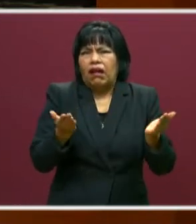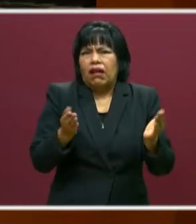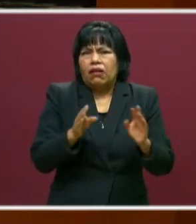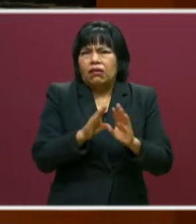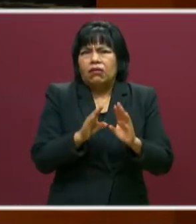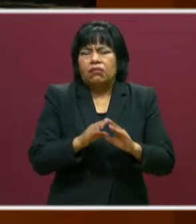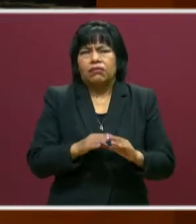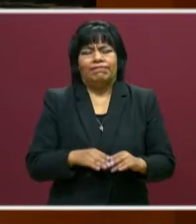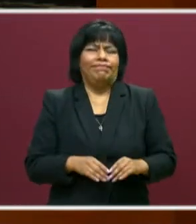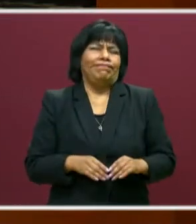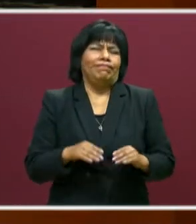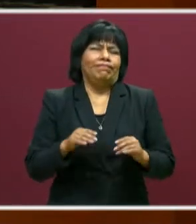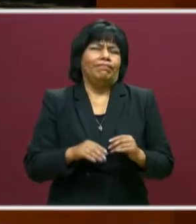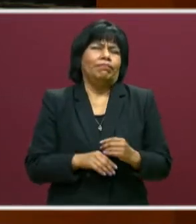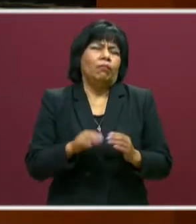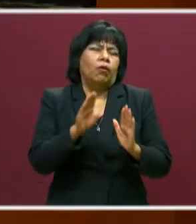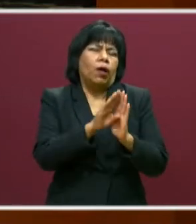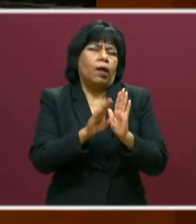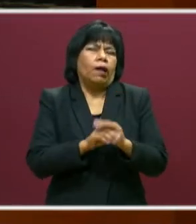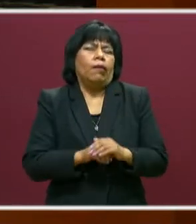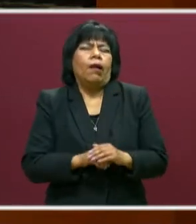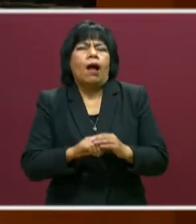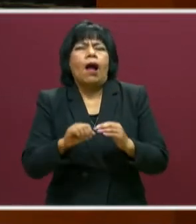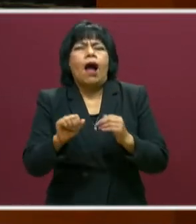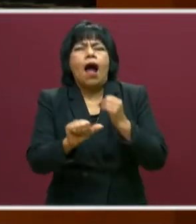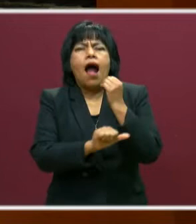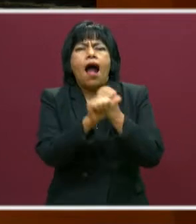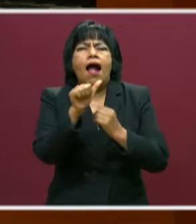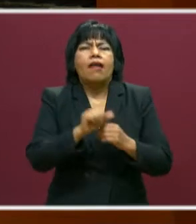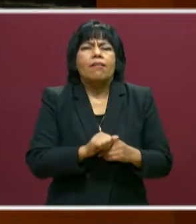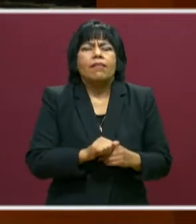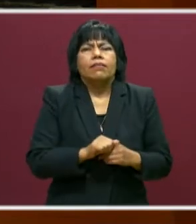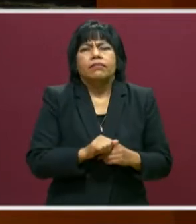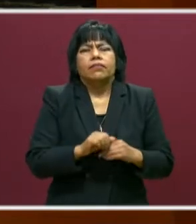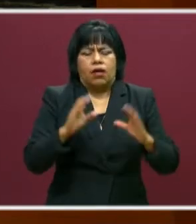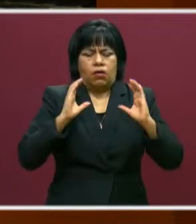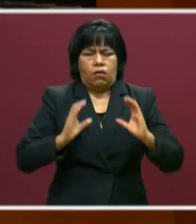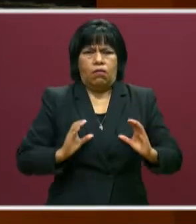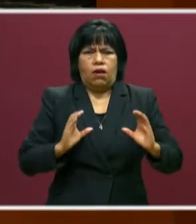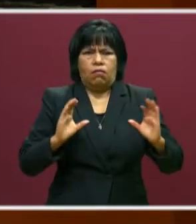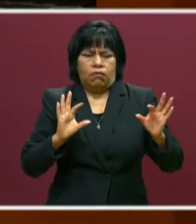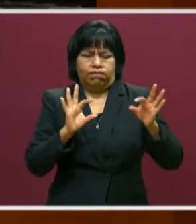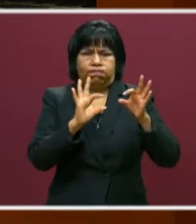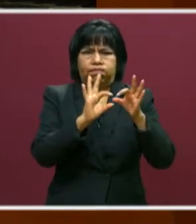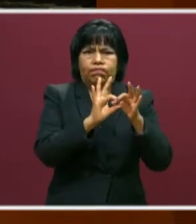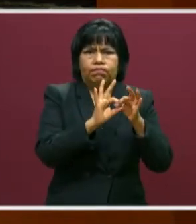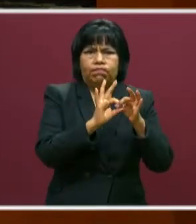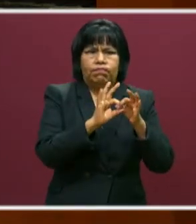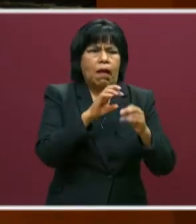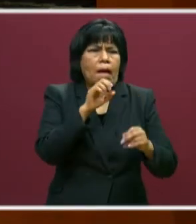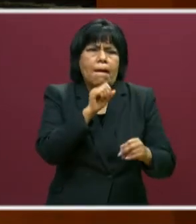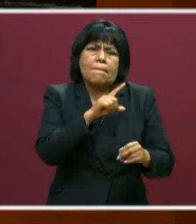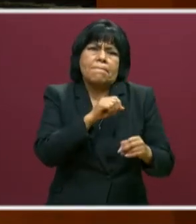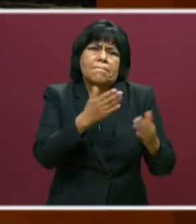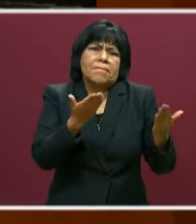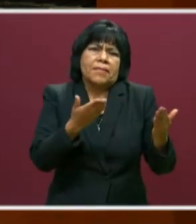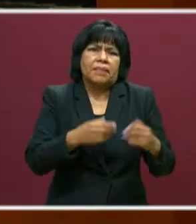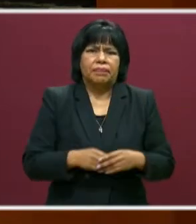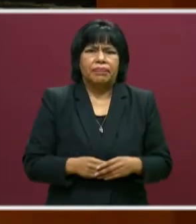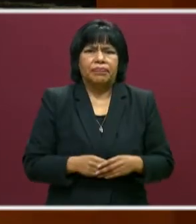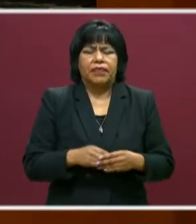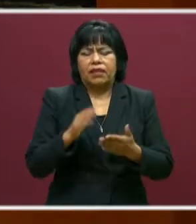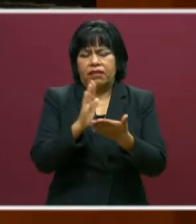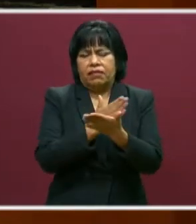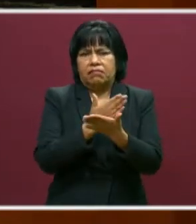alma-cuerpo. En realidad es integrado. El alma y el cuerpo es lo mismo. Luego